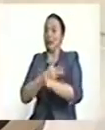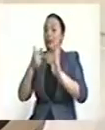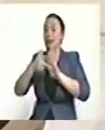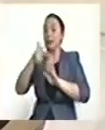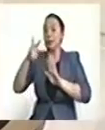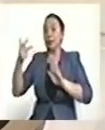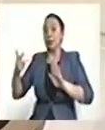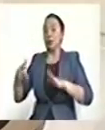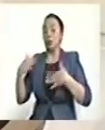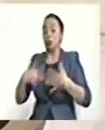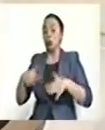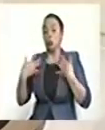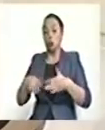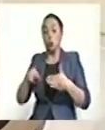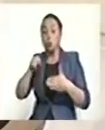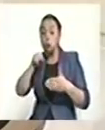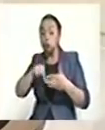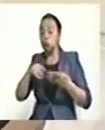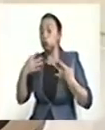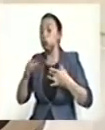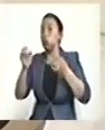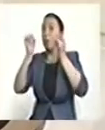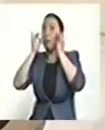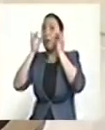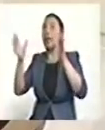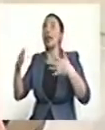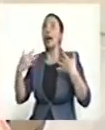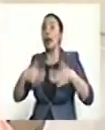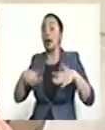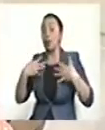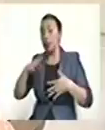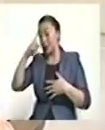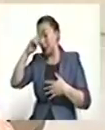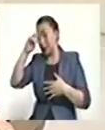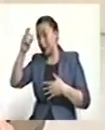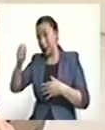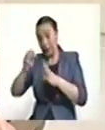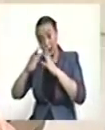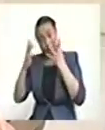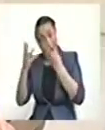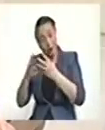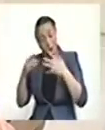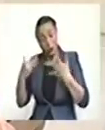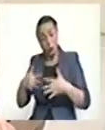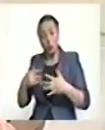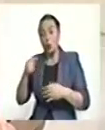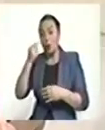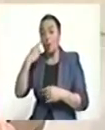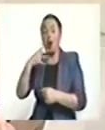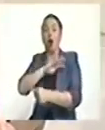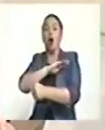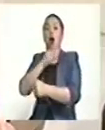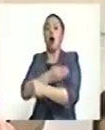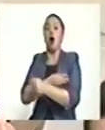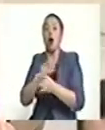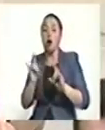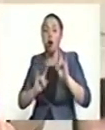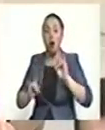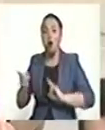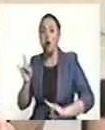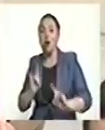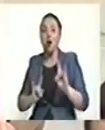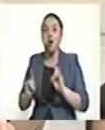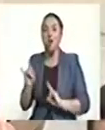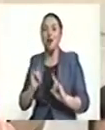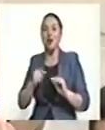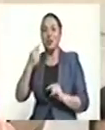Eso, a todas luces, señores senadores, es un mecanismo para convertir a las FARC